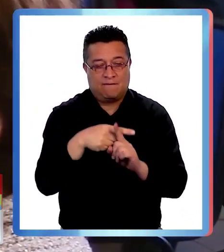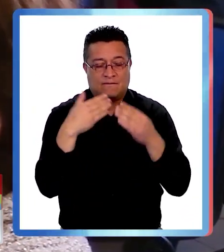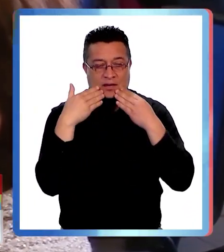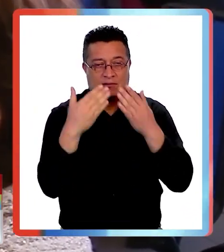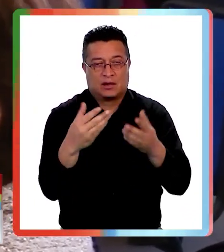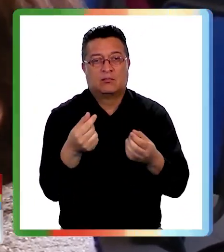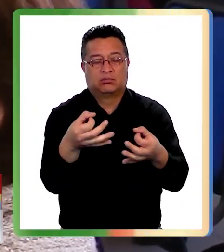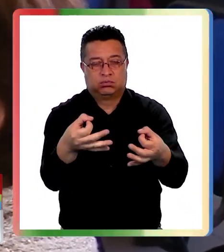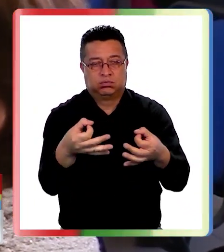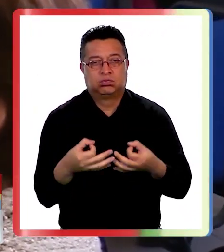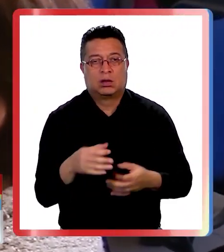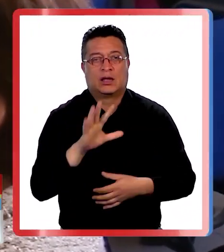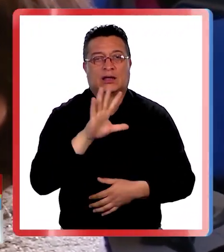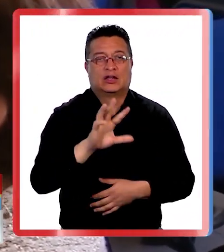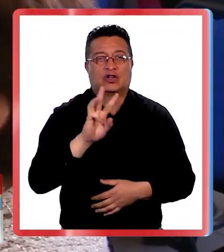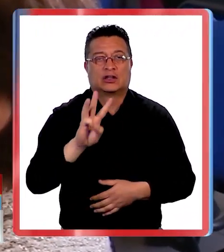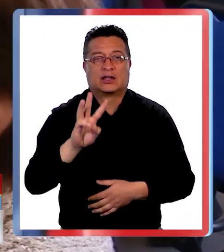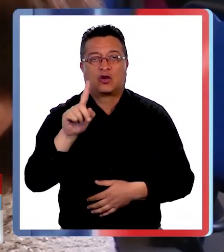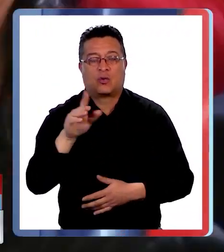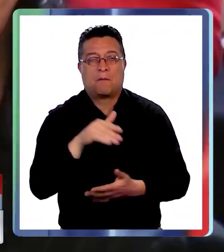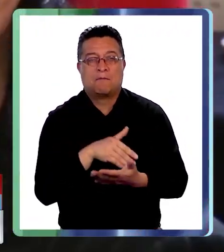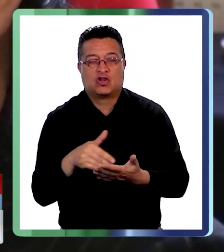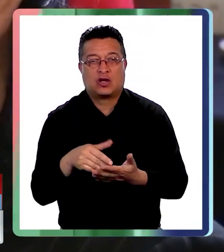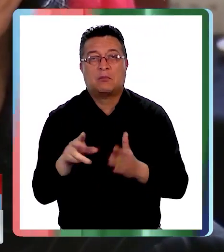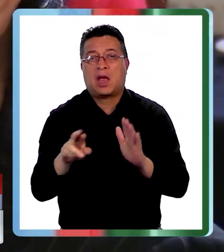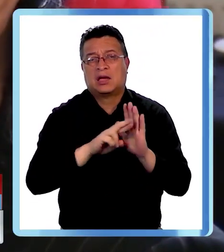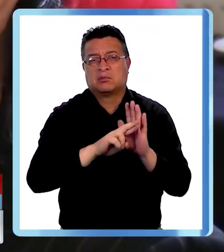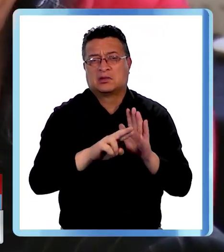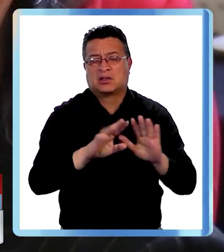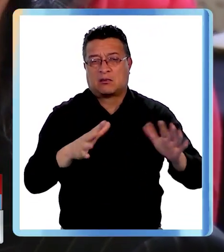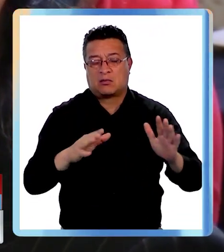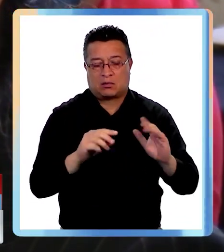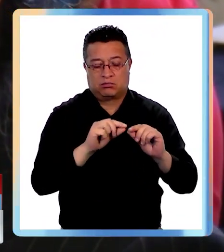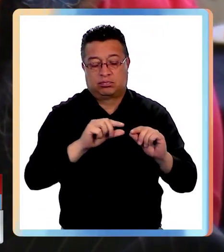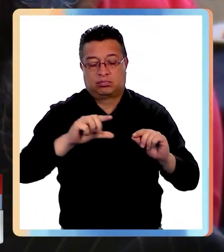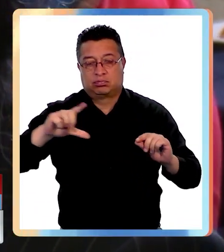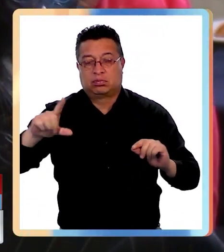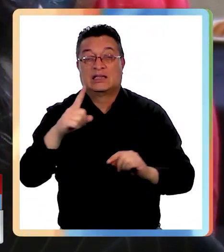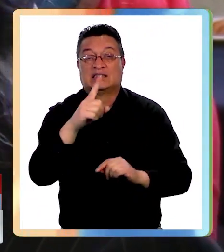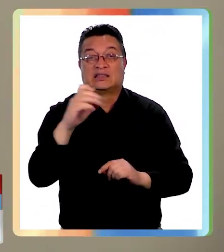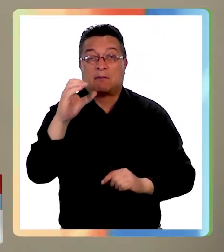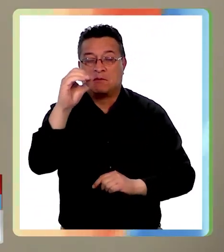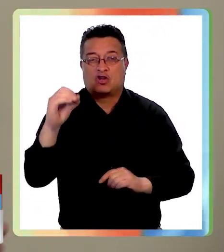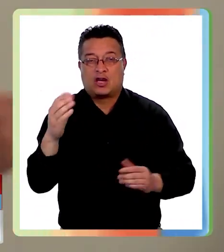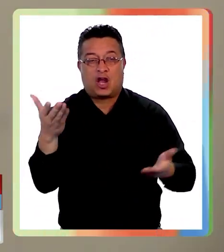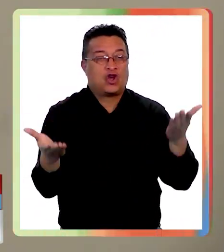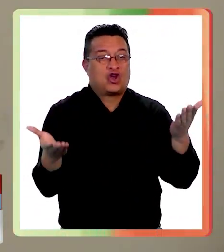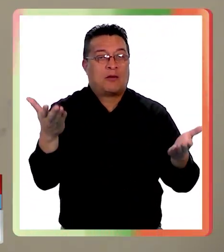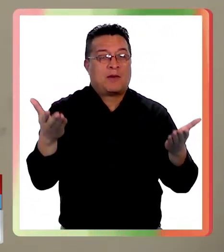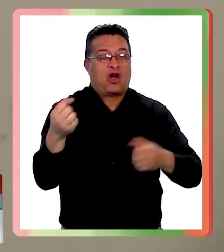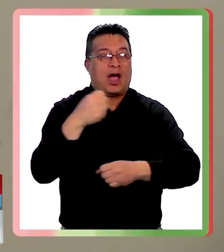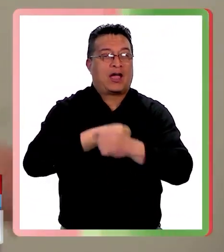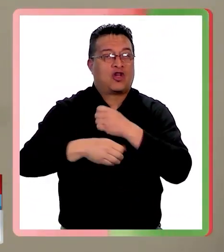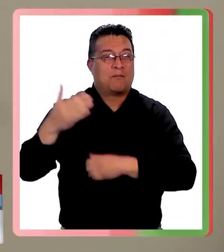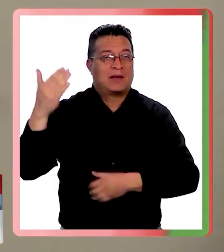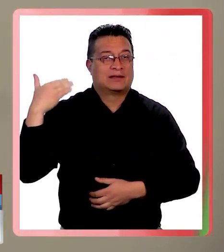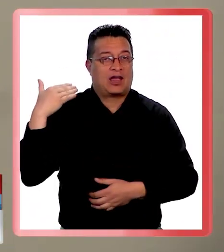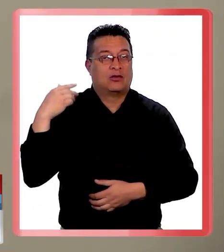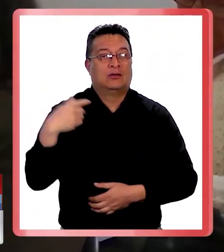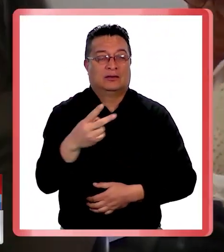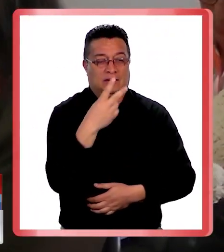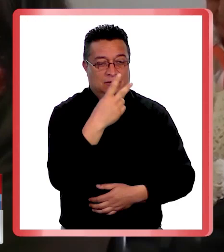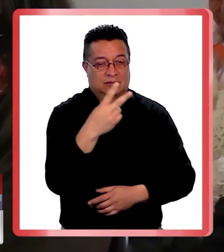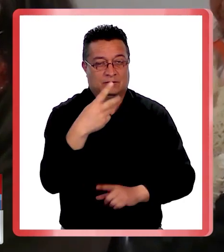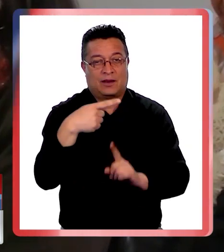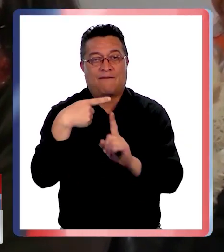beneficiada con un presupuesto de 531 millones, lo que representa un incremento de más de 100 millones en comparación con el año anterior y